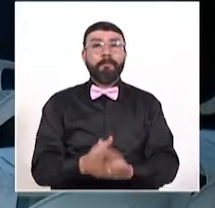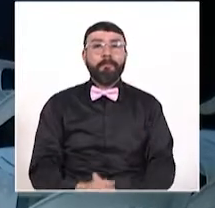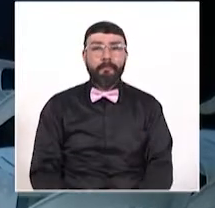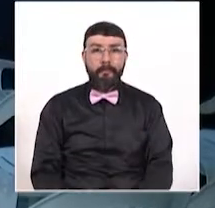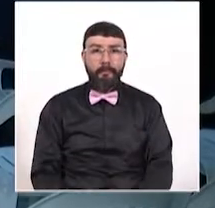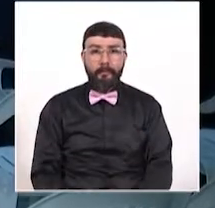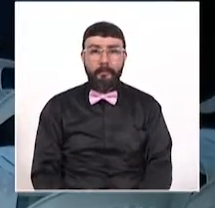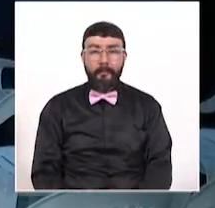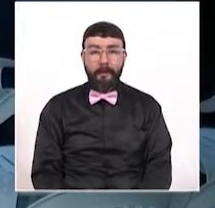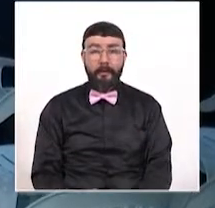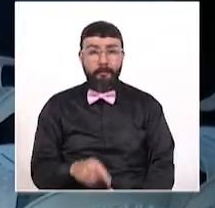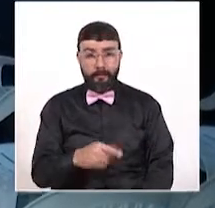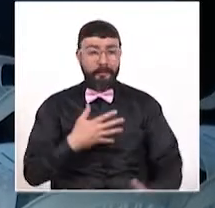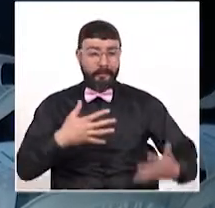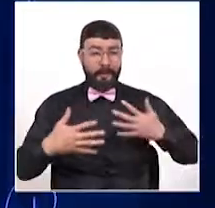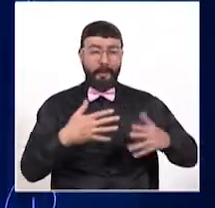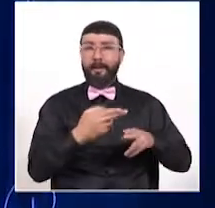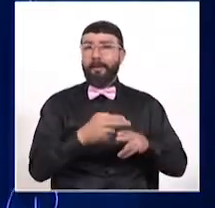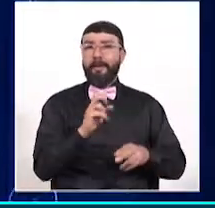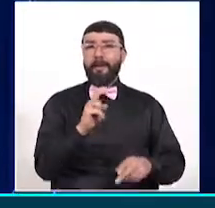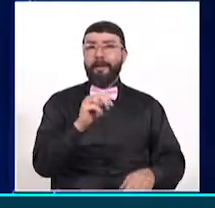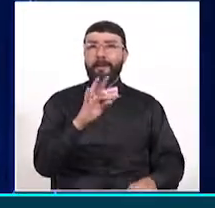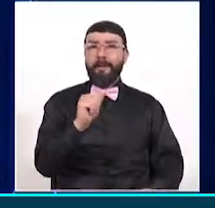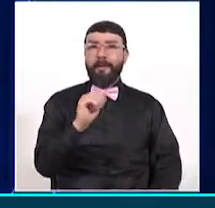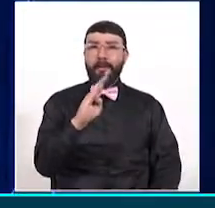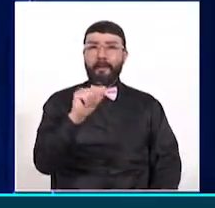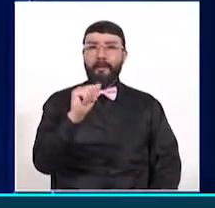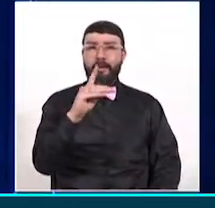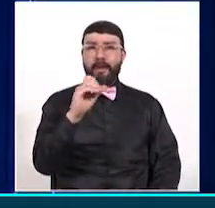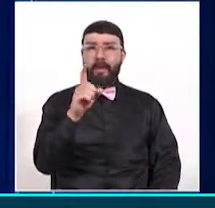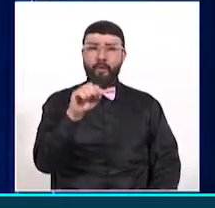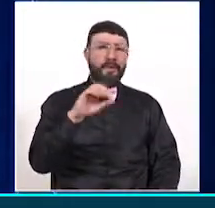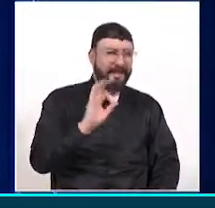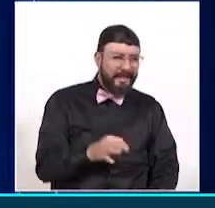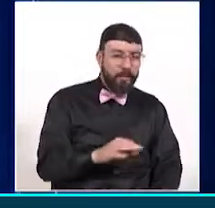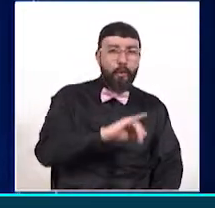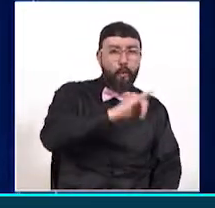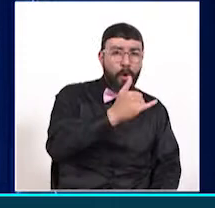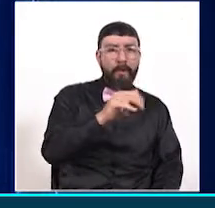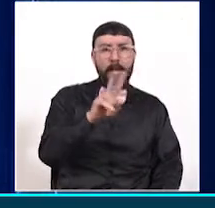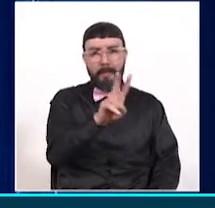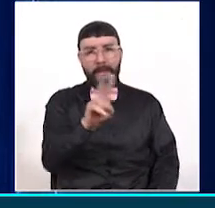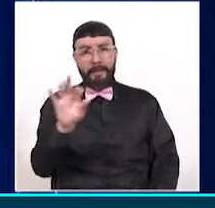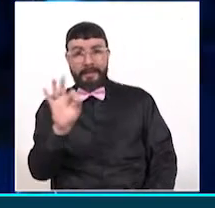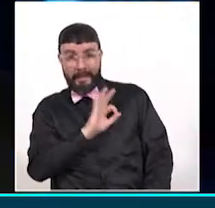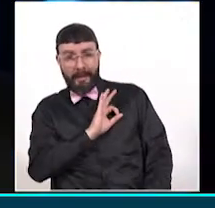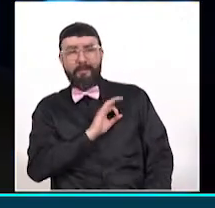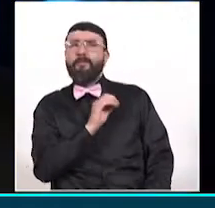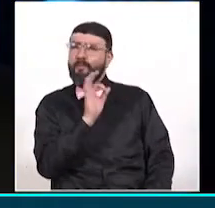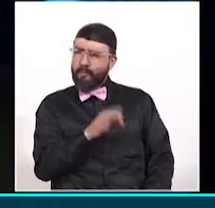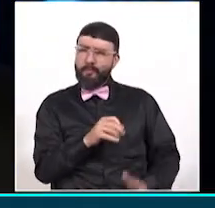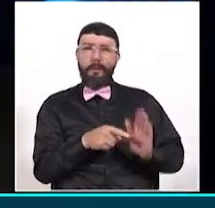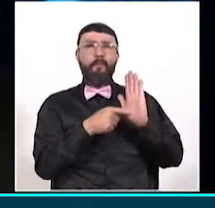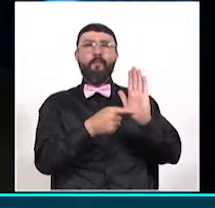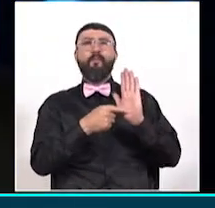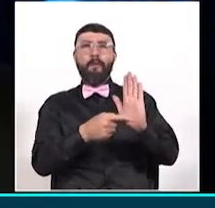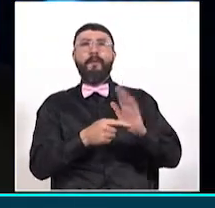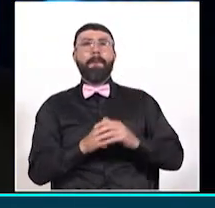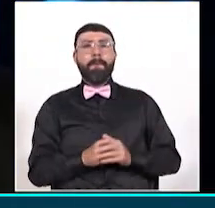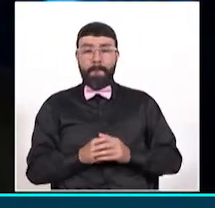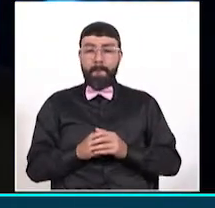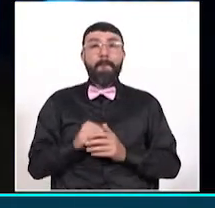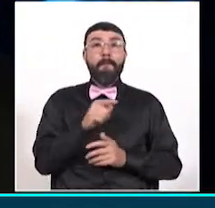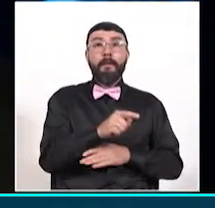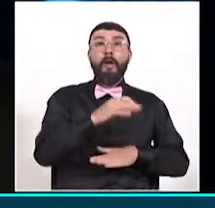El Teatro Entablados cuenta con una programación cultural permanente los días jueves, viernes y sábados. La Fundación